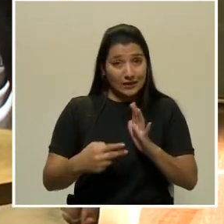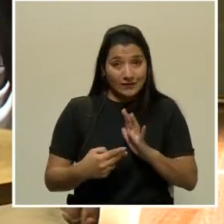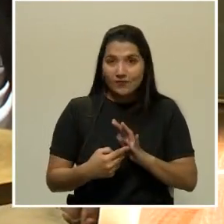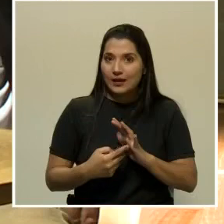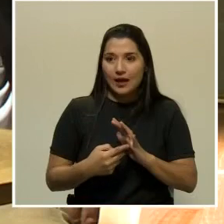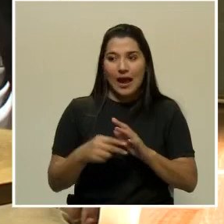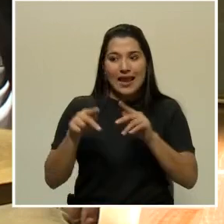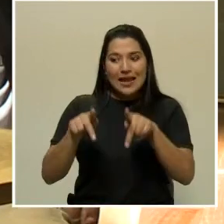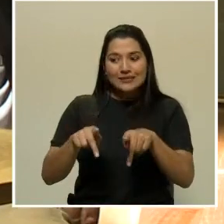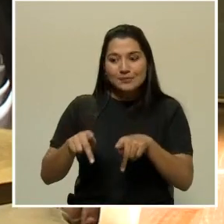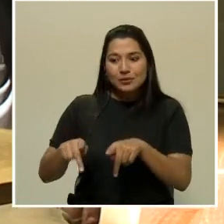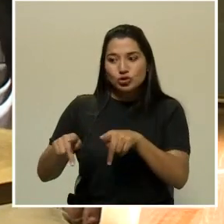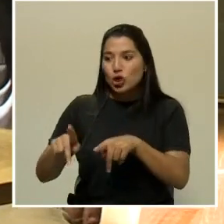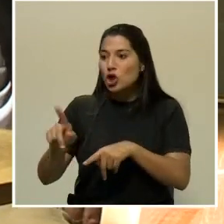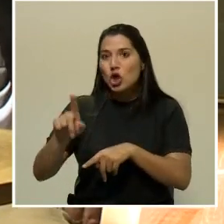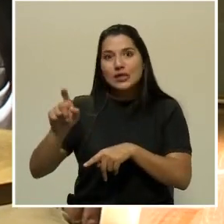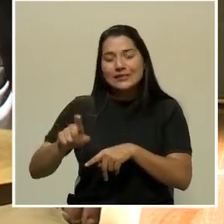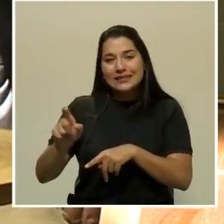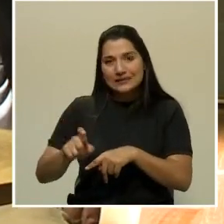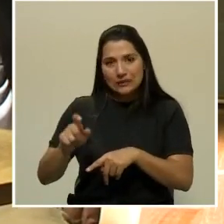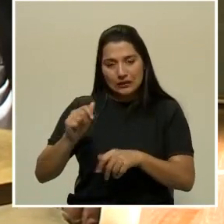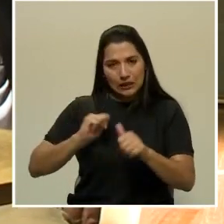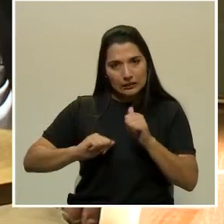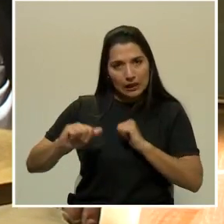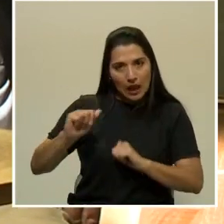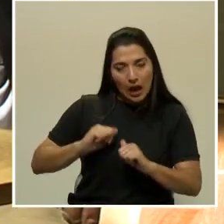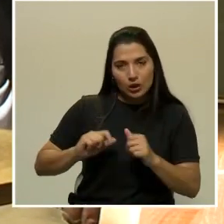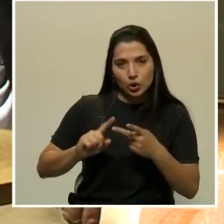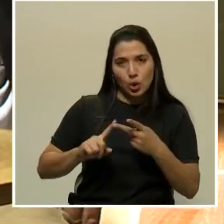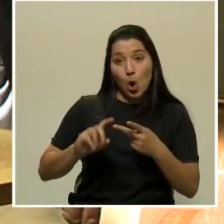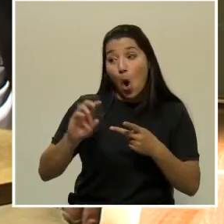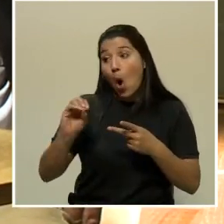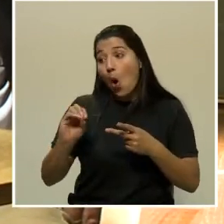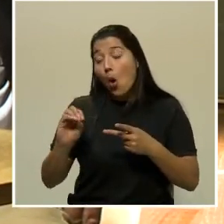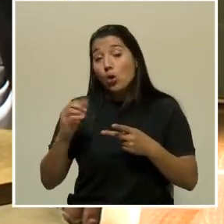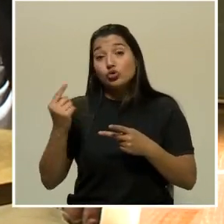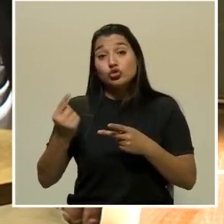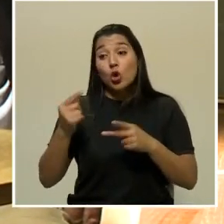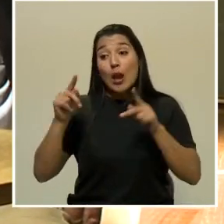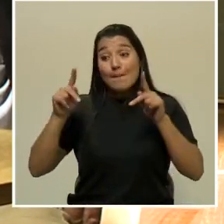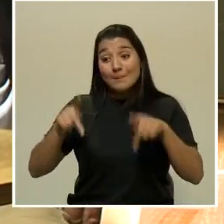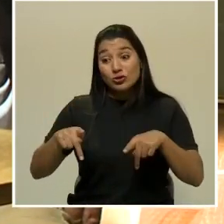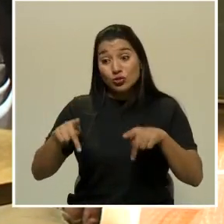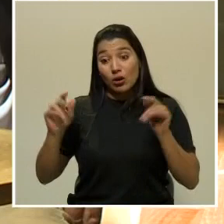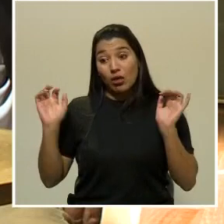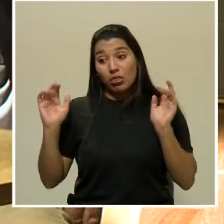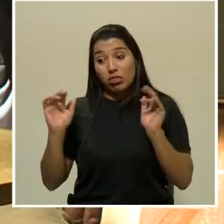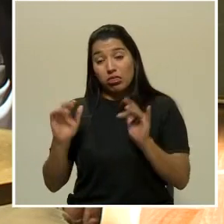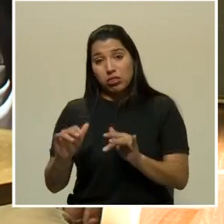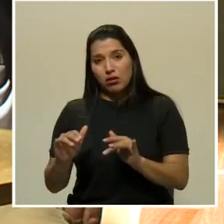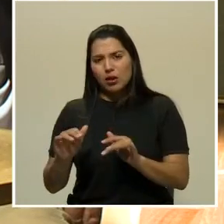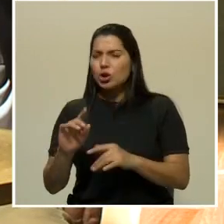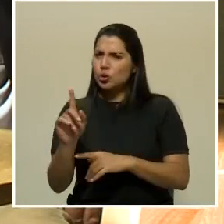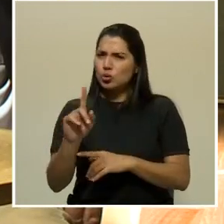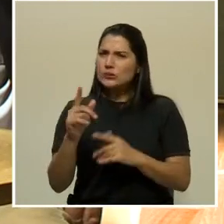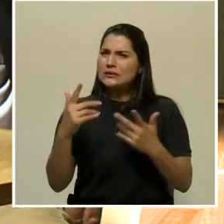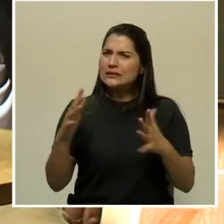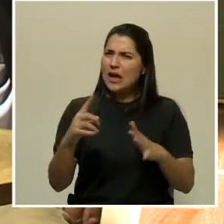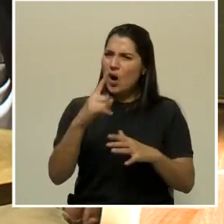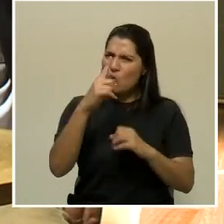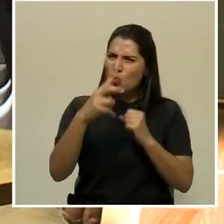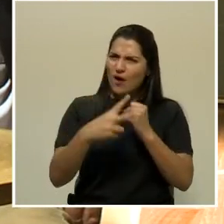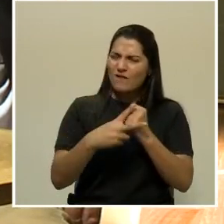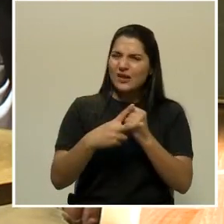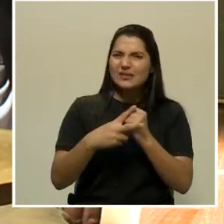este contenido y que los públicos no sean únicamente los que pueden venir acá, sino que ya lo habíamos probado con Erase Una Vez, el